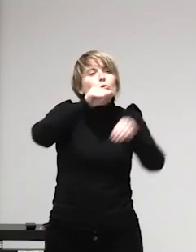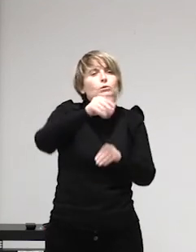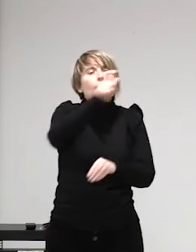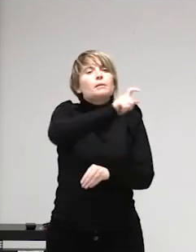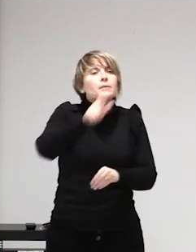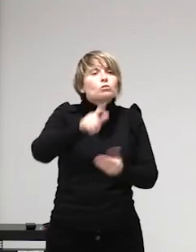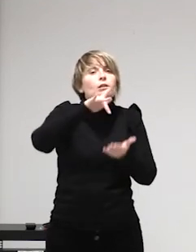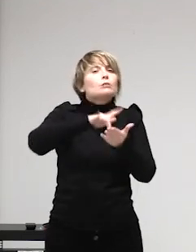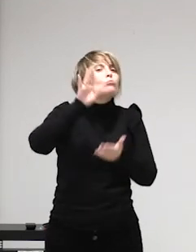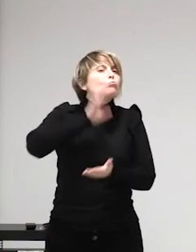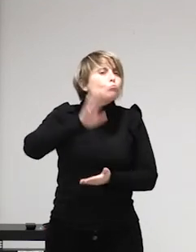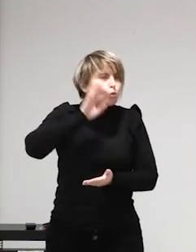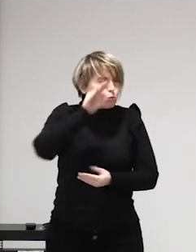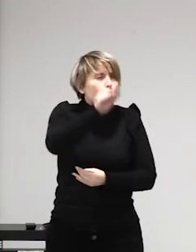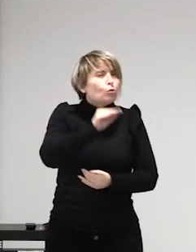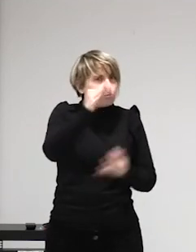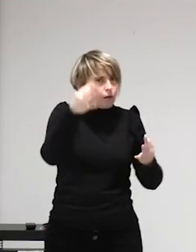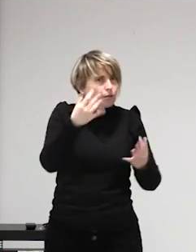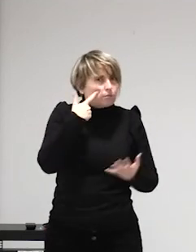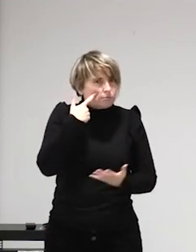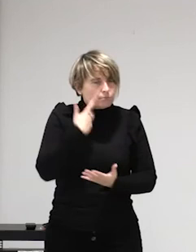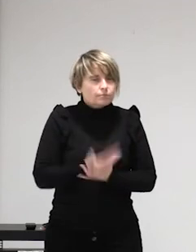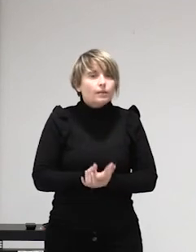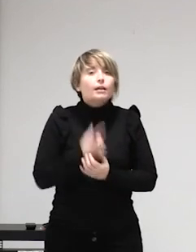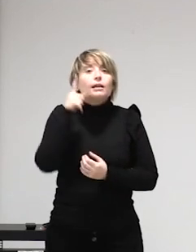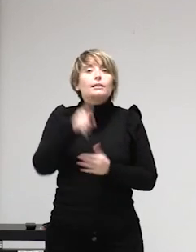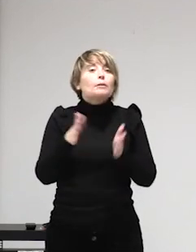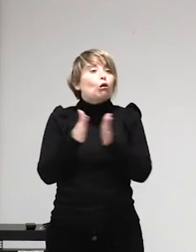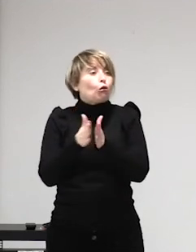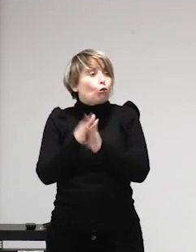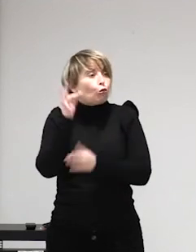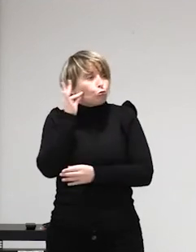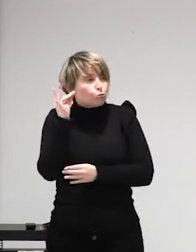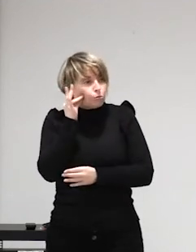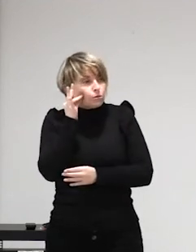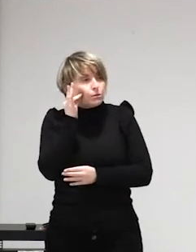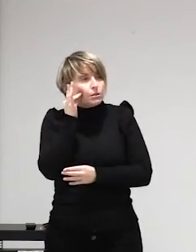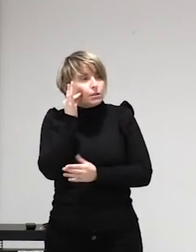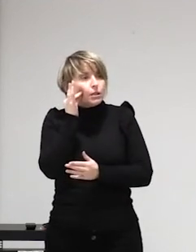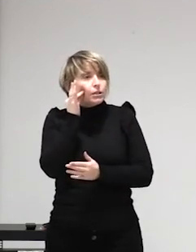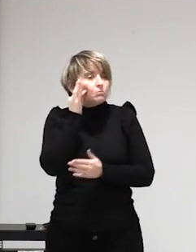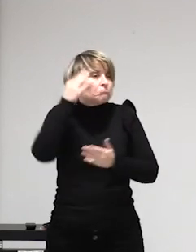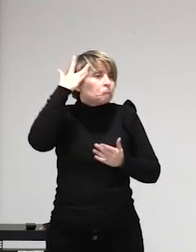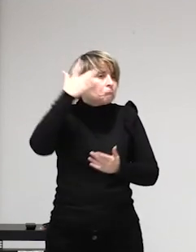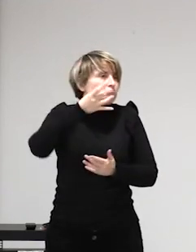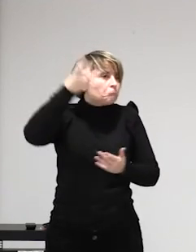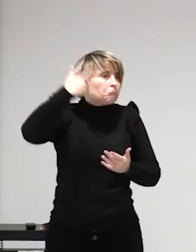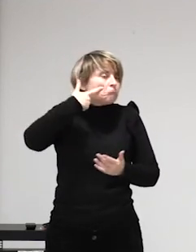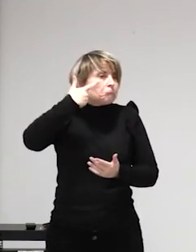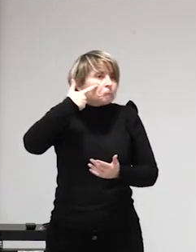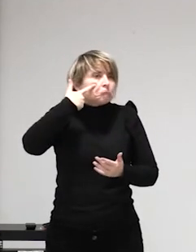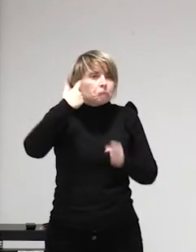tendríamos que plantearnos ¿qué lectura puede hacer usted de la pornografía como prostitución filmada?